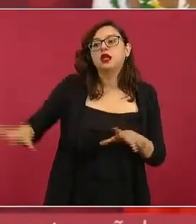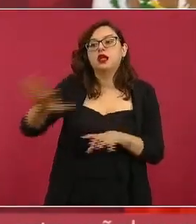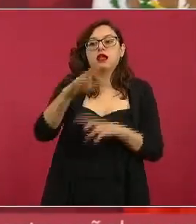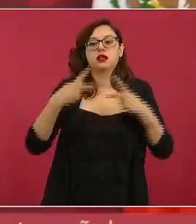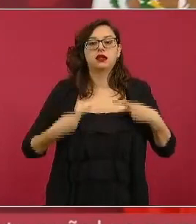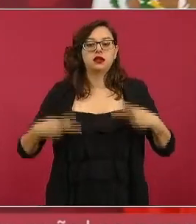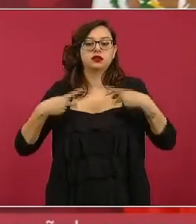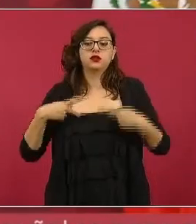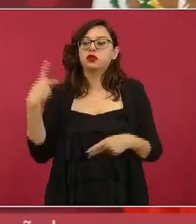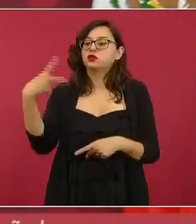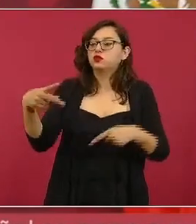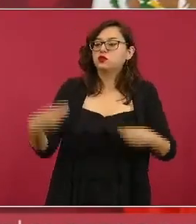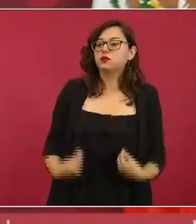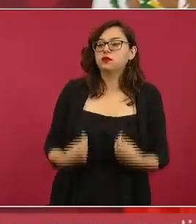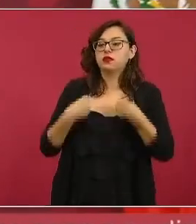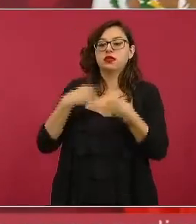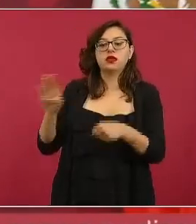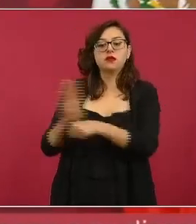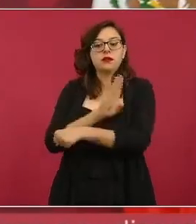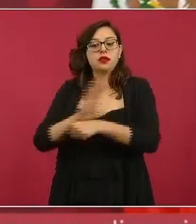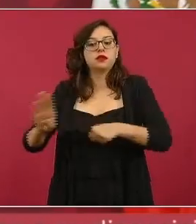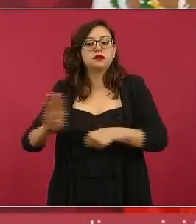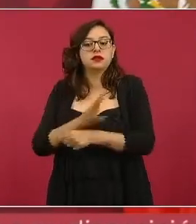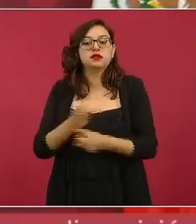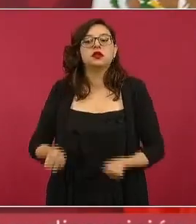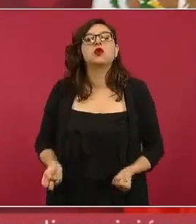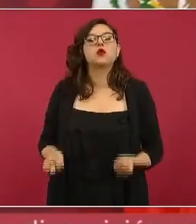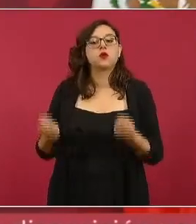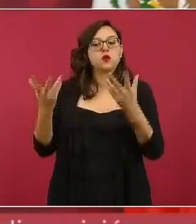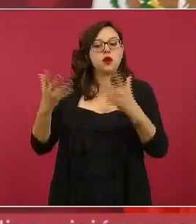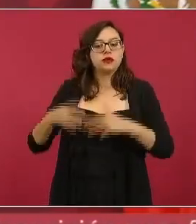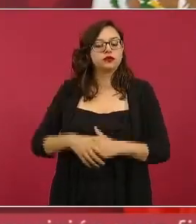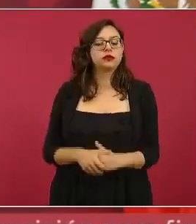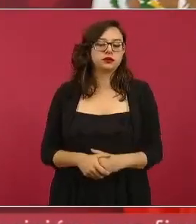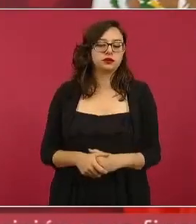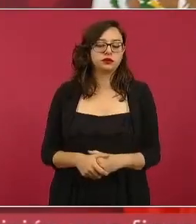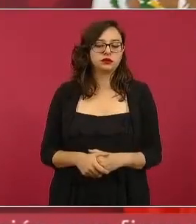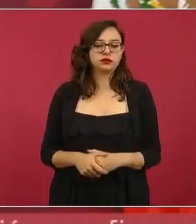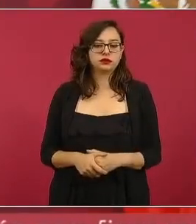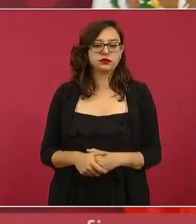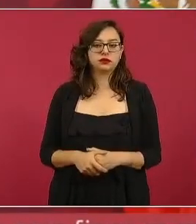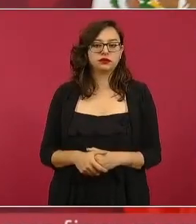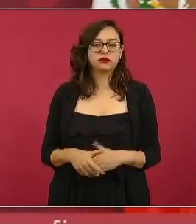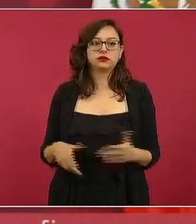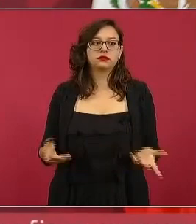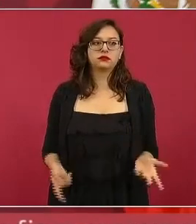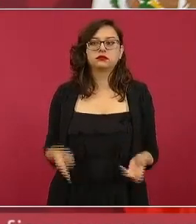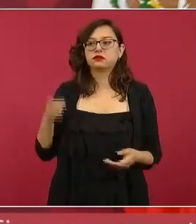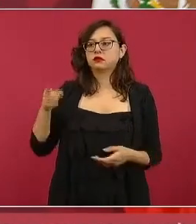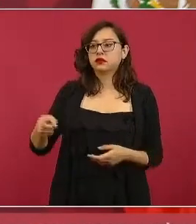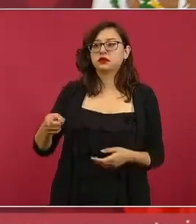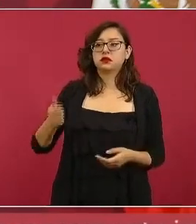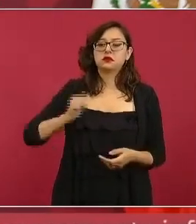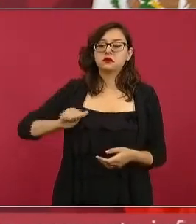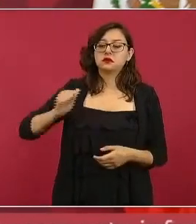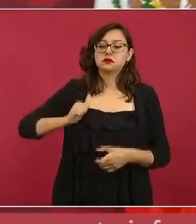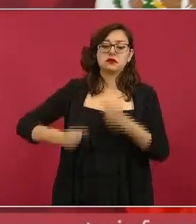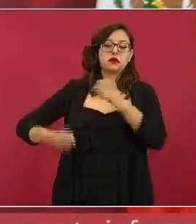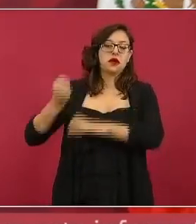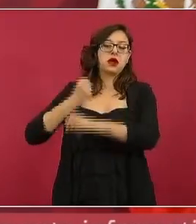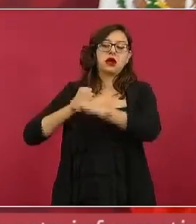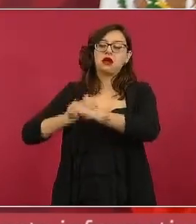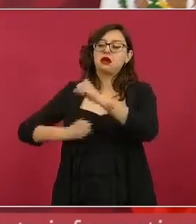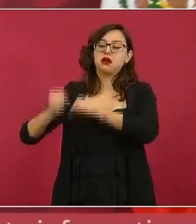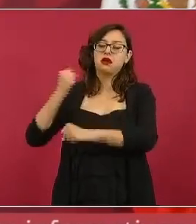esta obra que no se hacía desde hace mucho tiempo es más